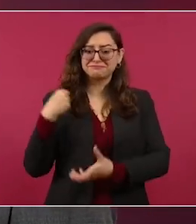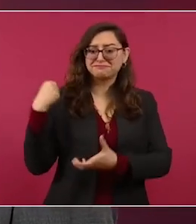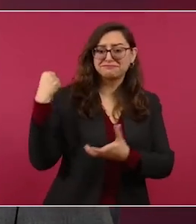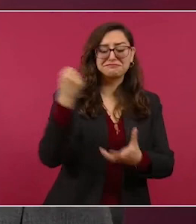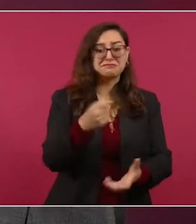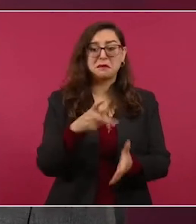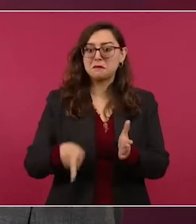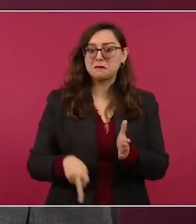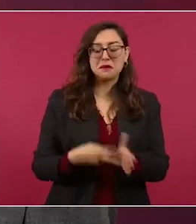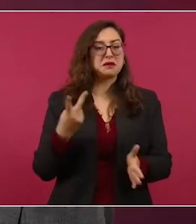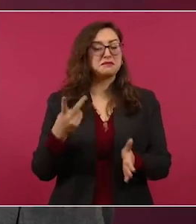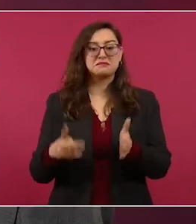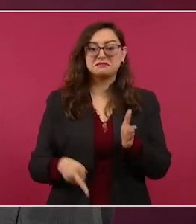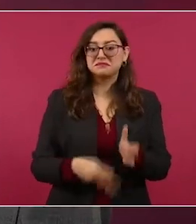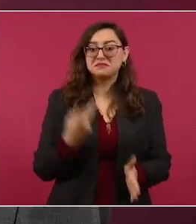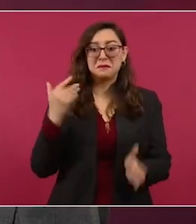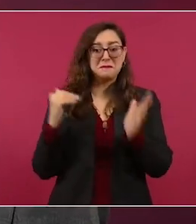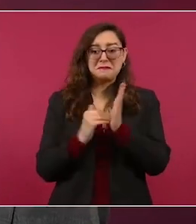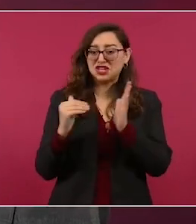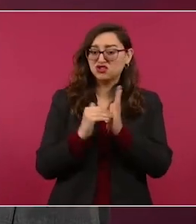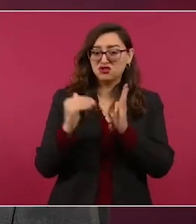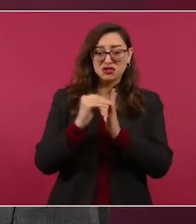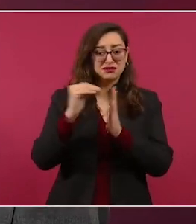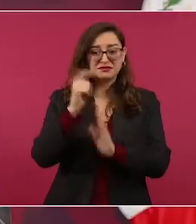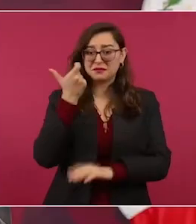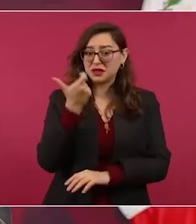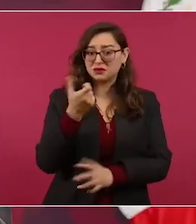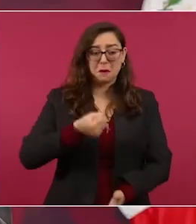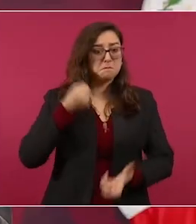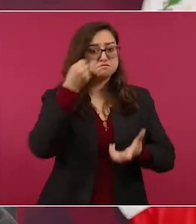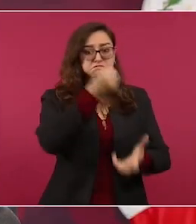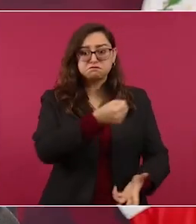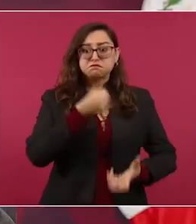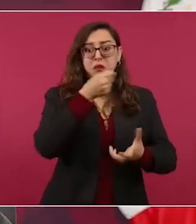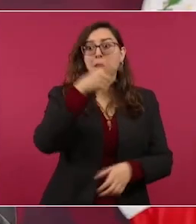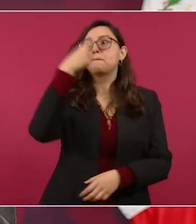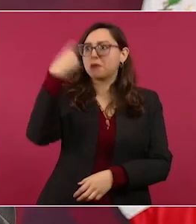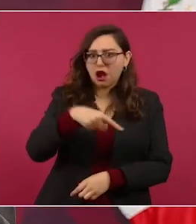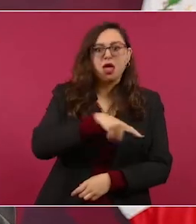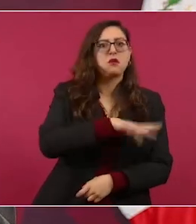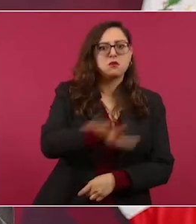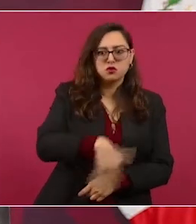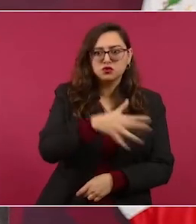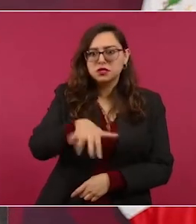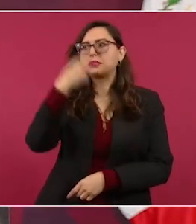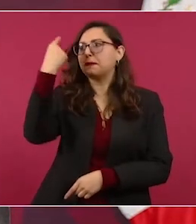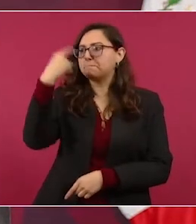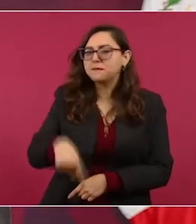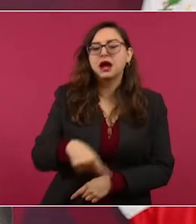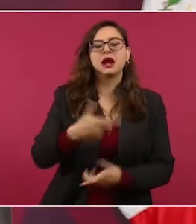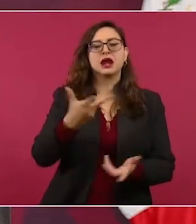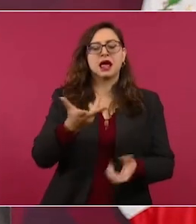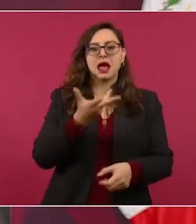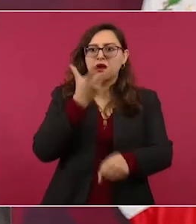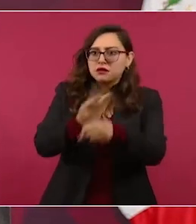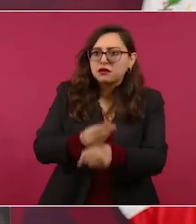diría, miles de millones de pesos en justicia y en